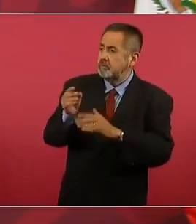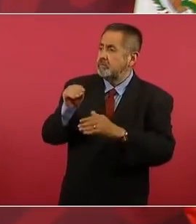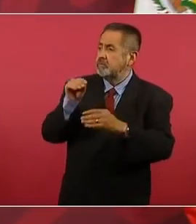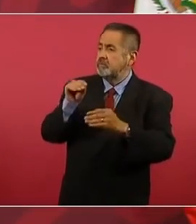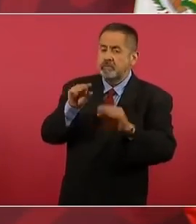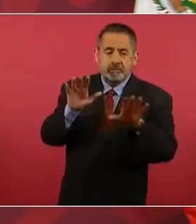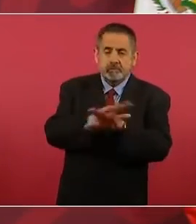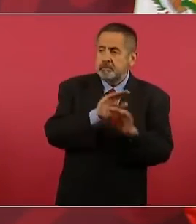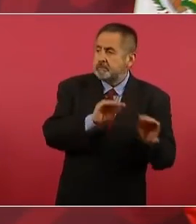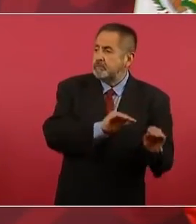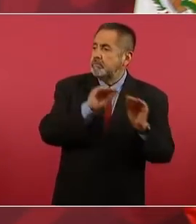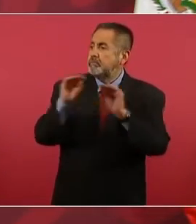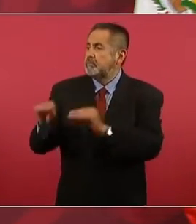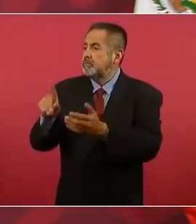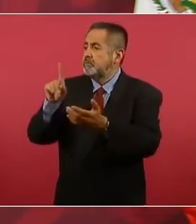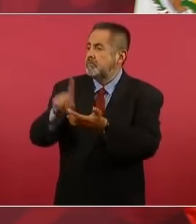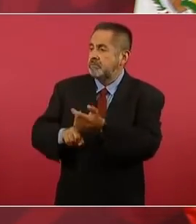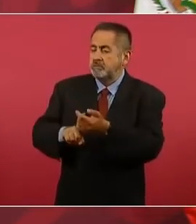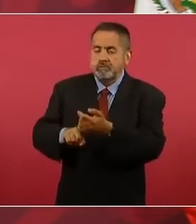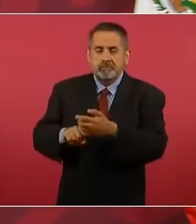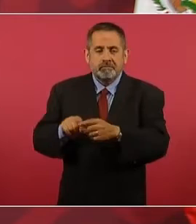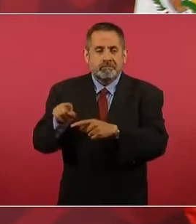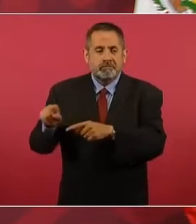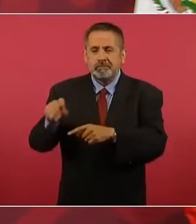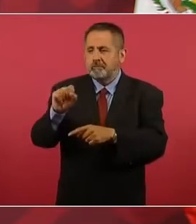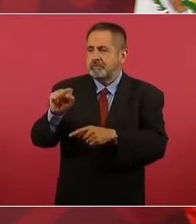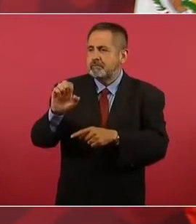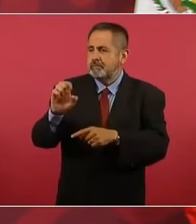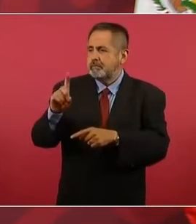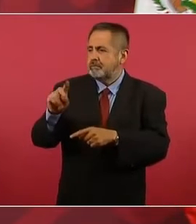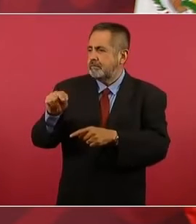a la Secretaría de la Defensa.